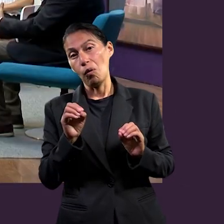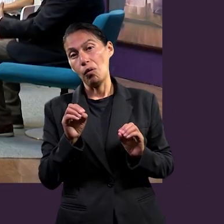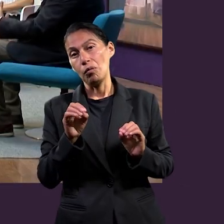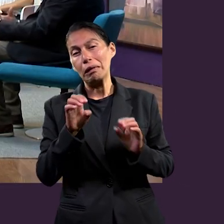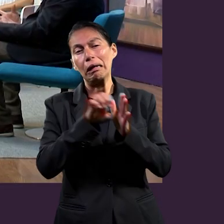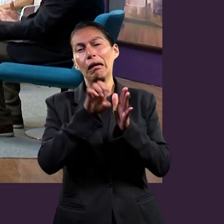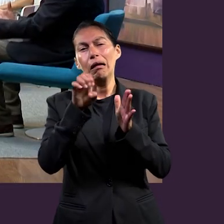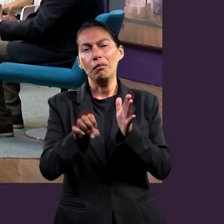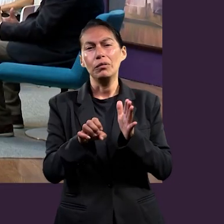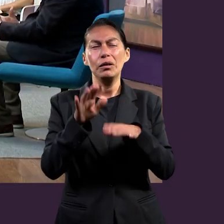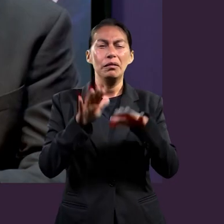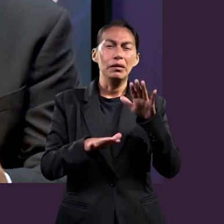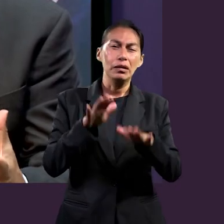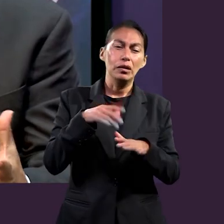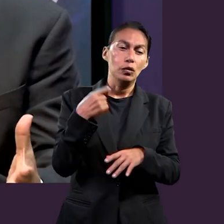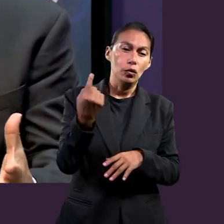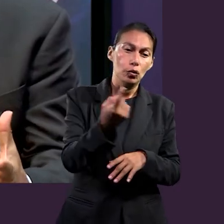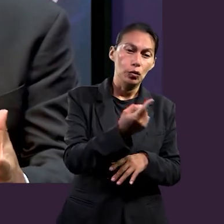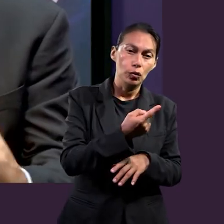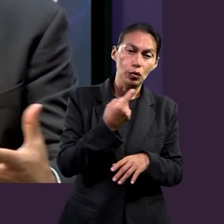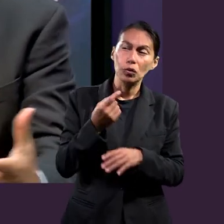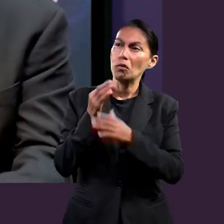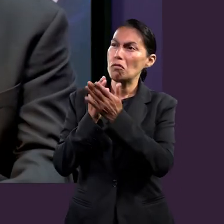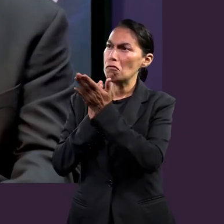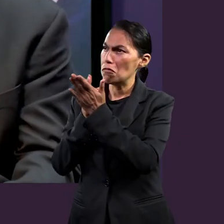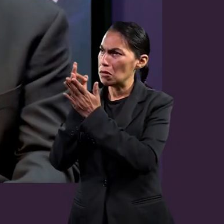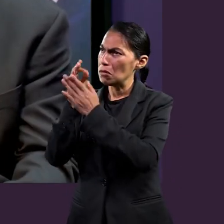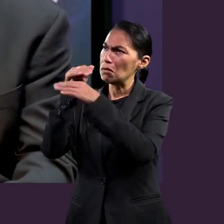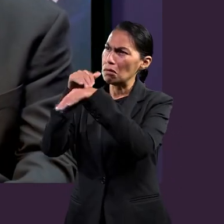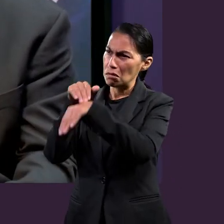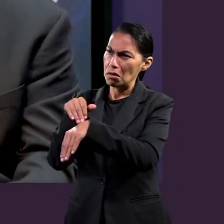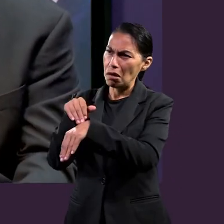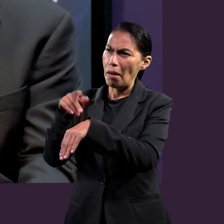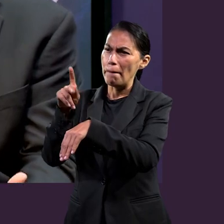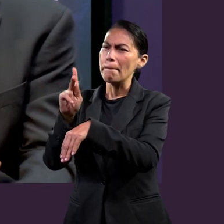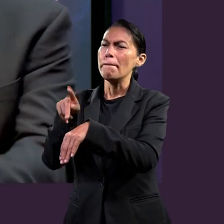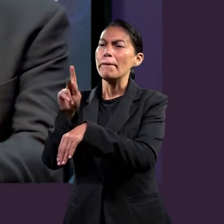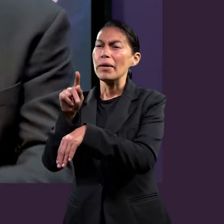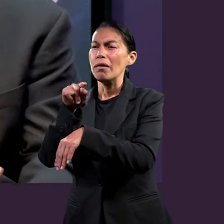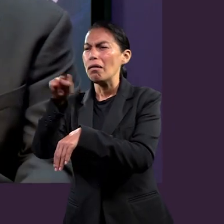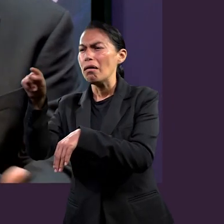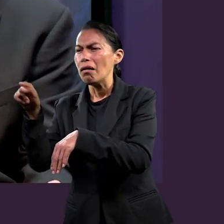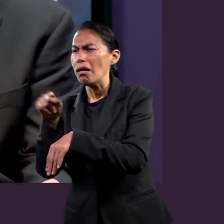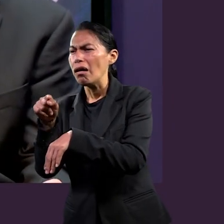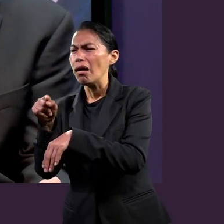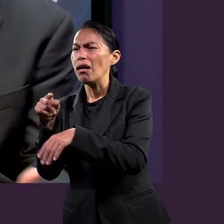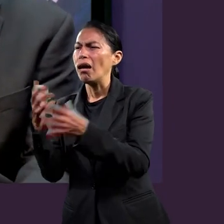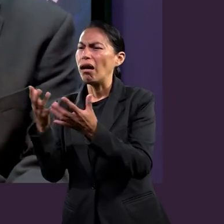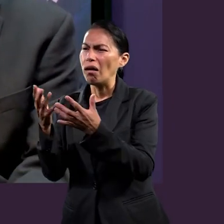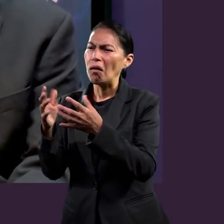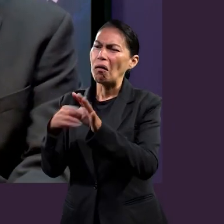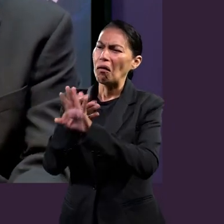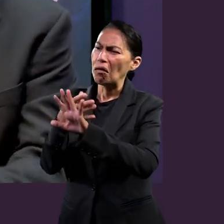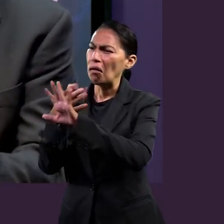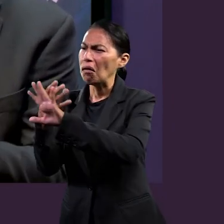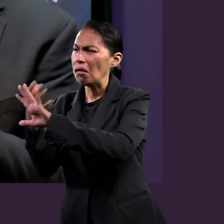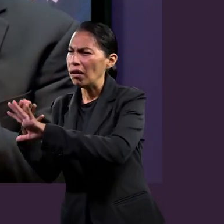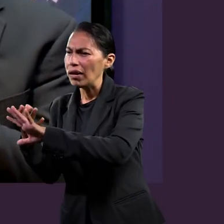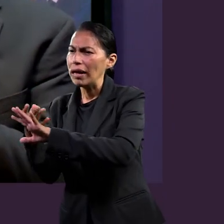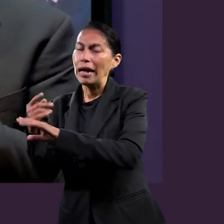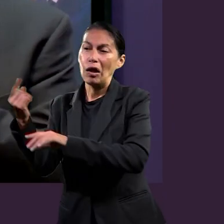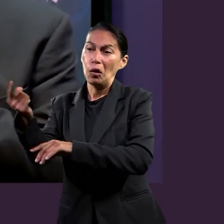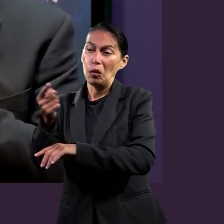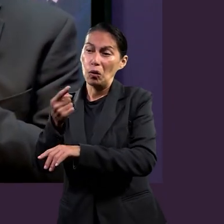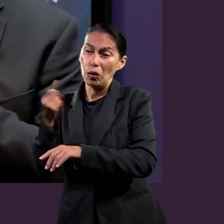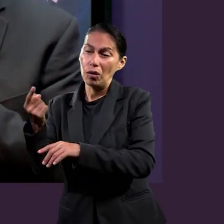error de que en alguna situación como iglesia fallamos, pues también todos sufrimos. No nada más